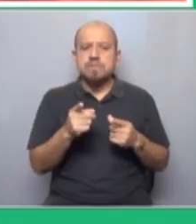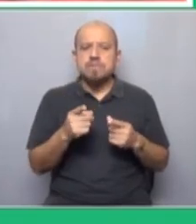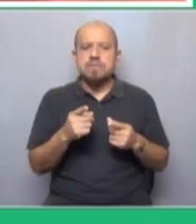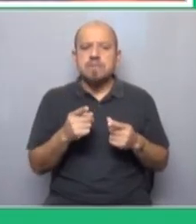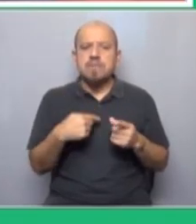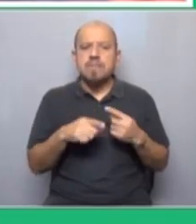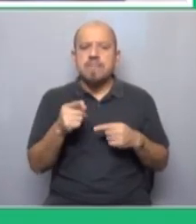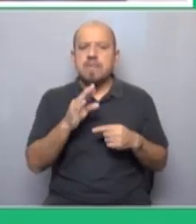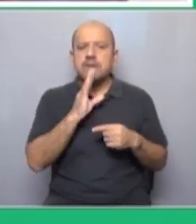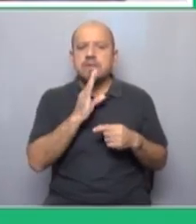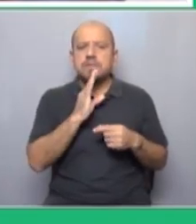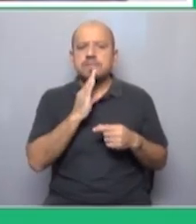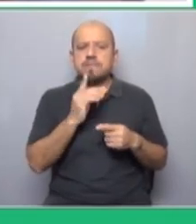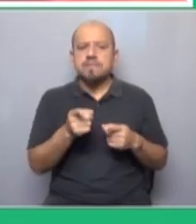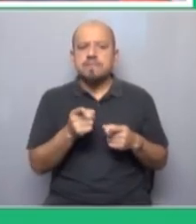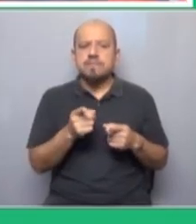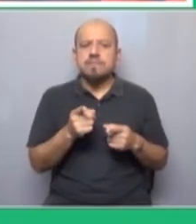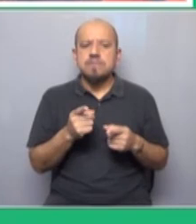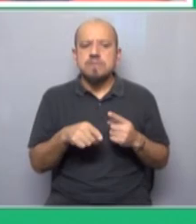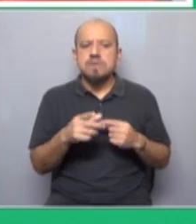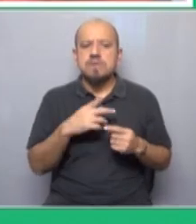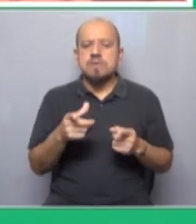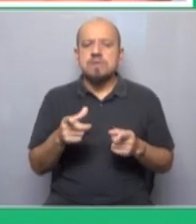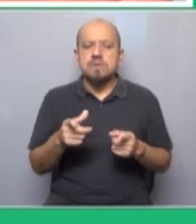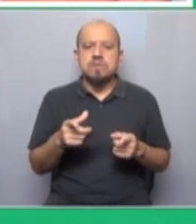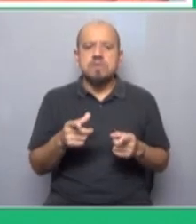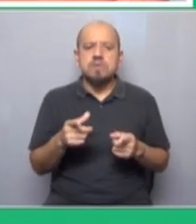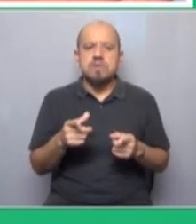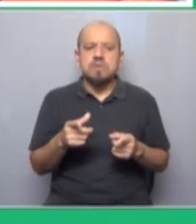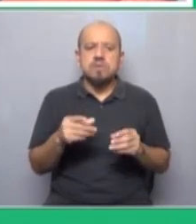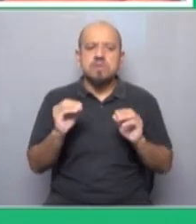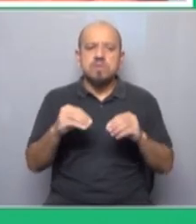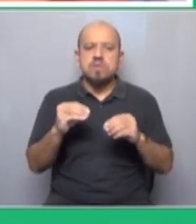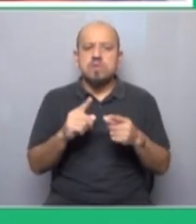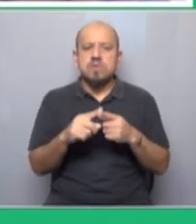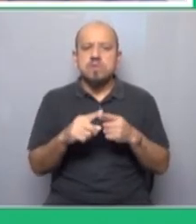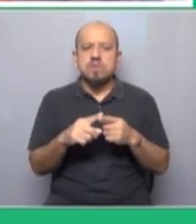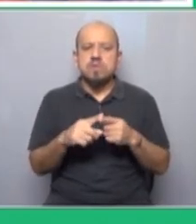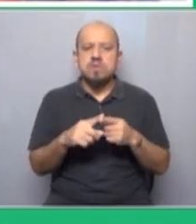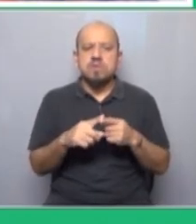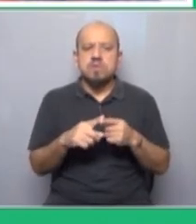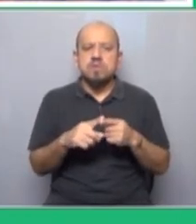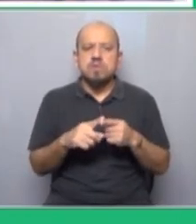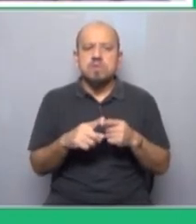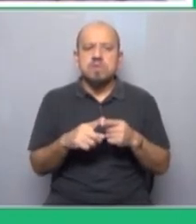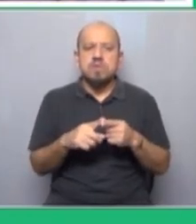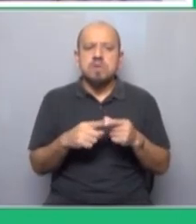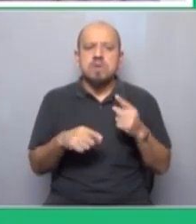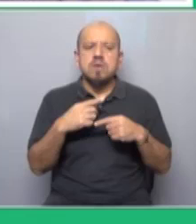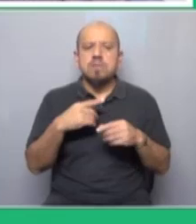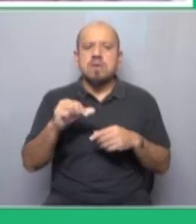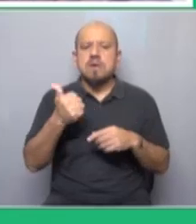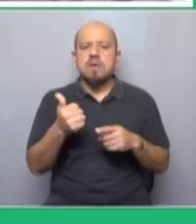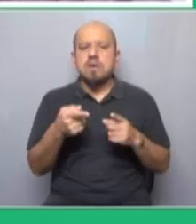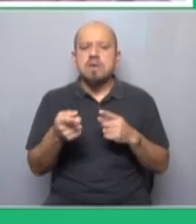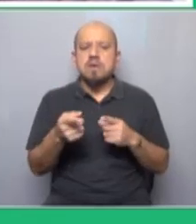aquí hablemos de Estados Unidos. La élite en Estados Unidos está muy dividida. Una parte que dice, bueno, más represión, más ganancia,